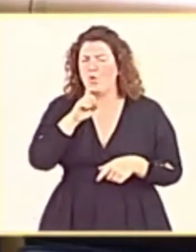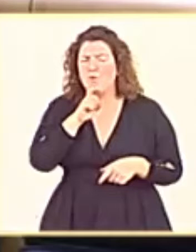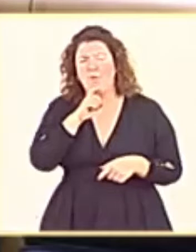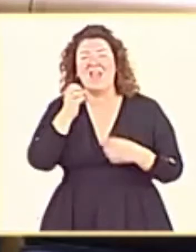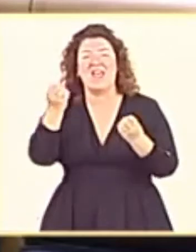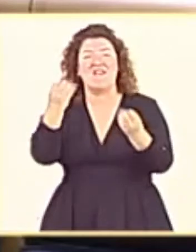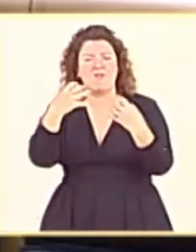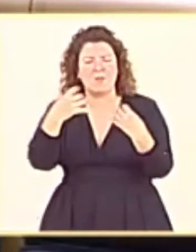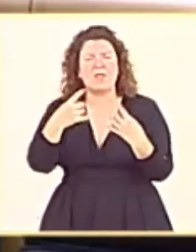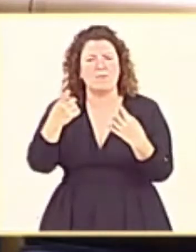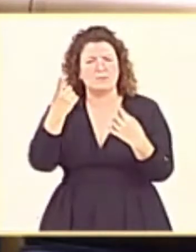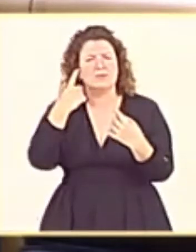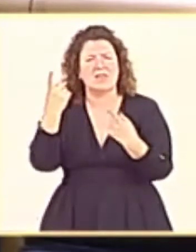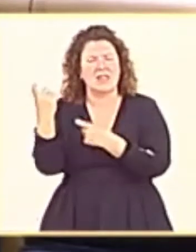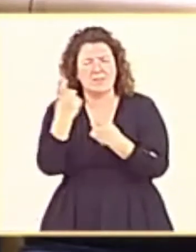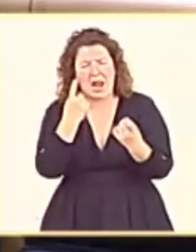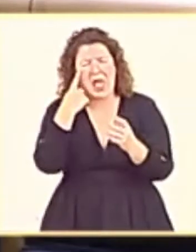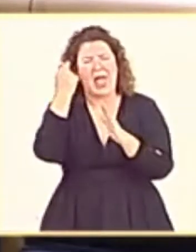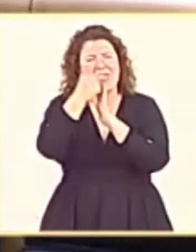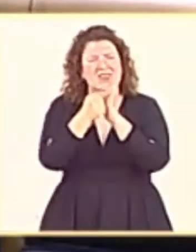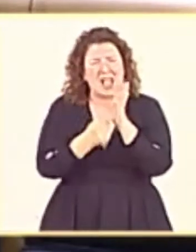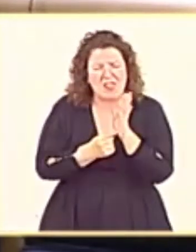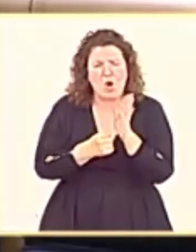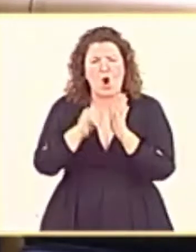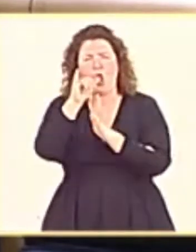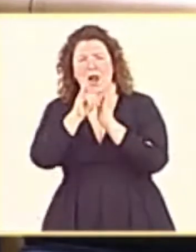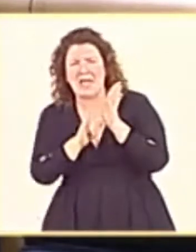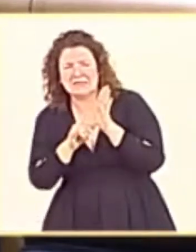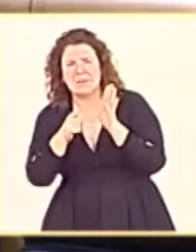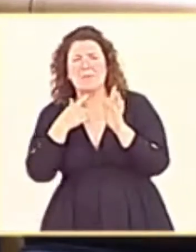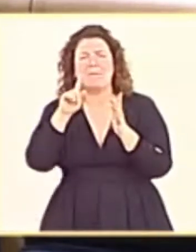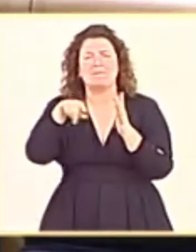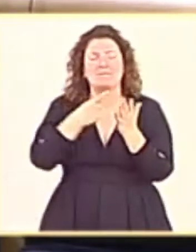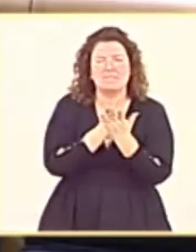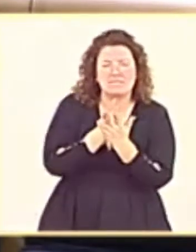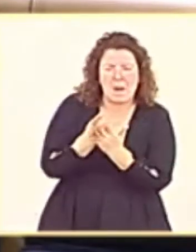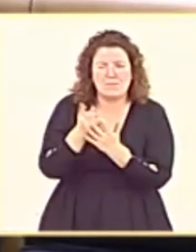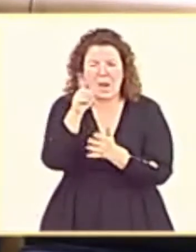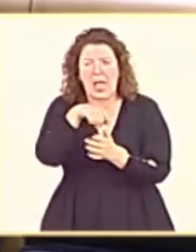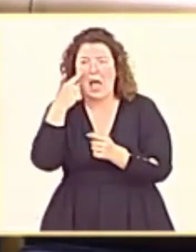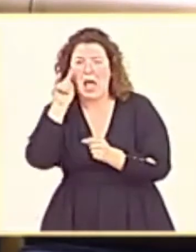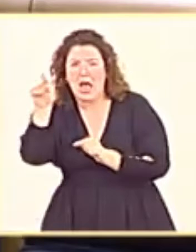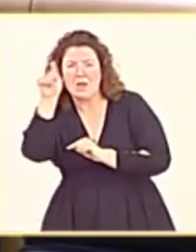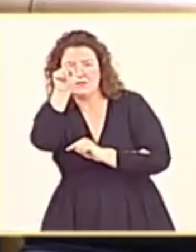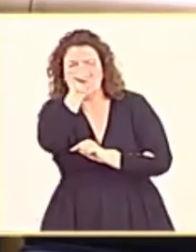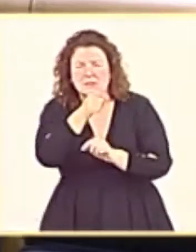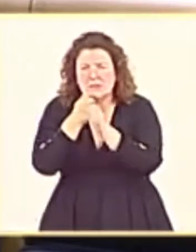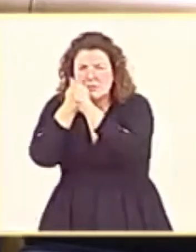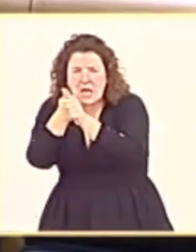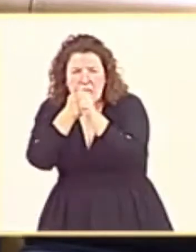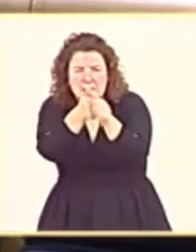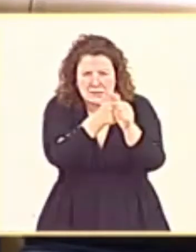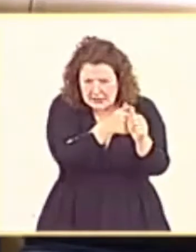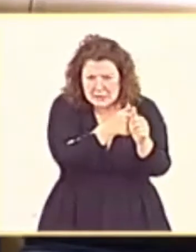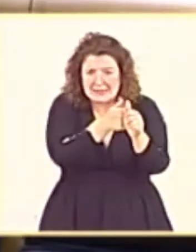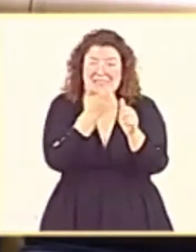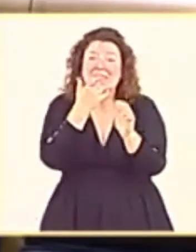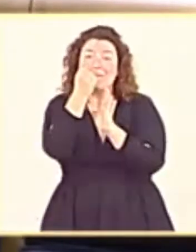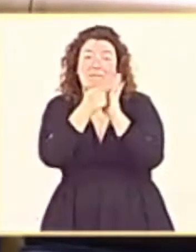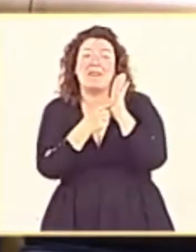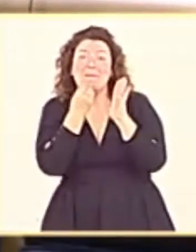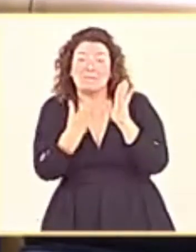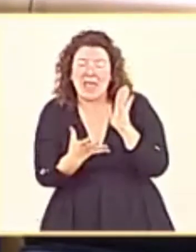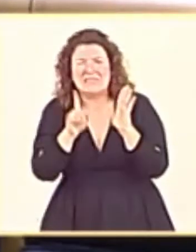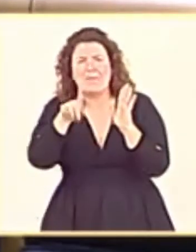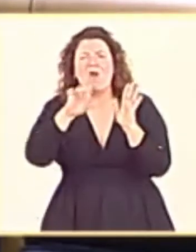información que nos permita contar con indicadores y mapas para poder dar seguimiento no solamente a las medidas, sino a eficacia de las